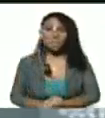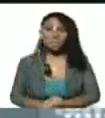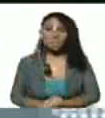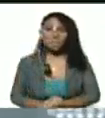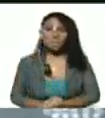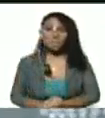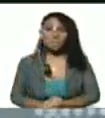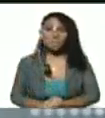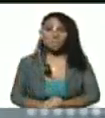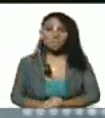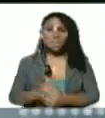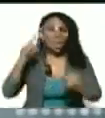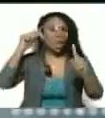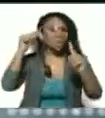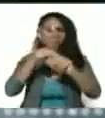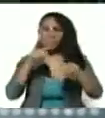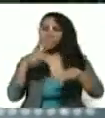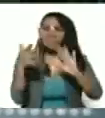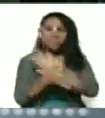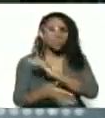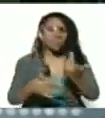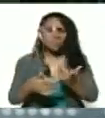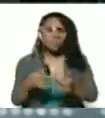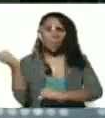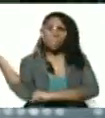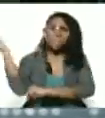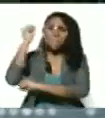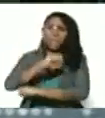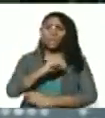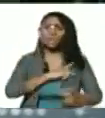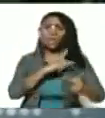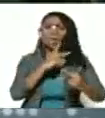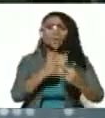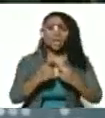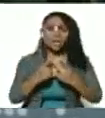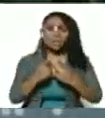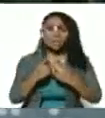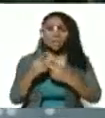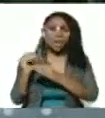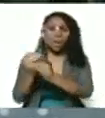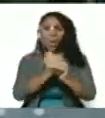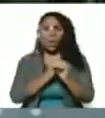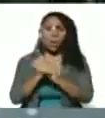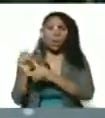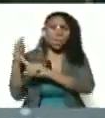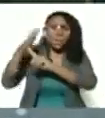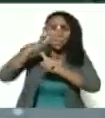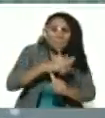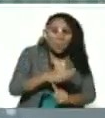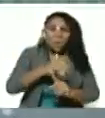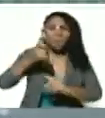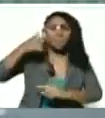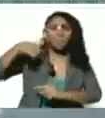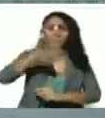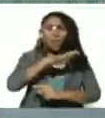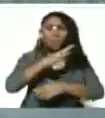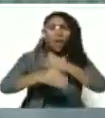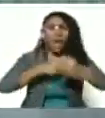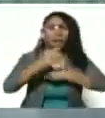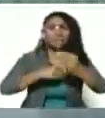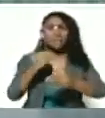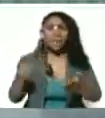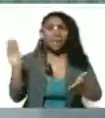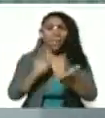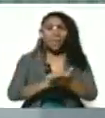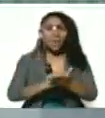El objetivo es vencer la voluntad colectiva. Humillar a los pueblos. No rendir y poner